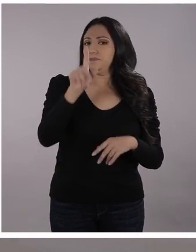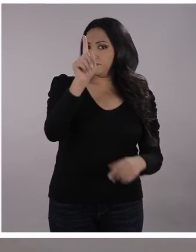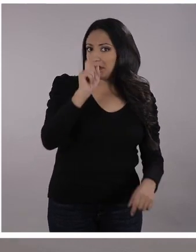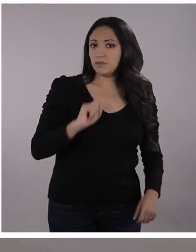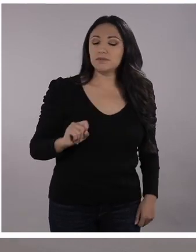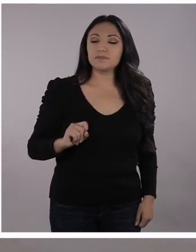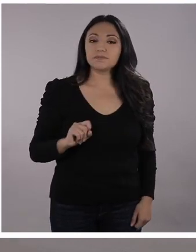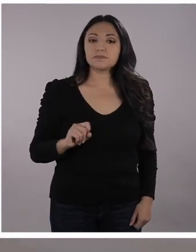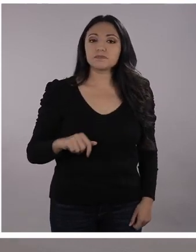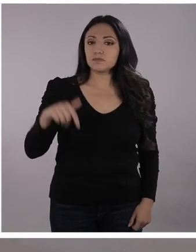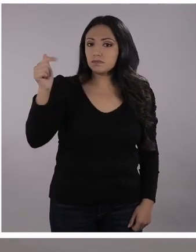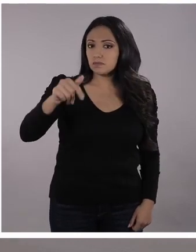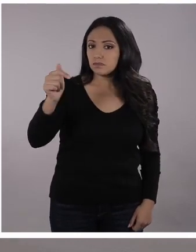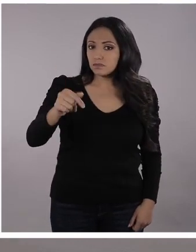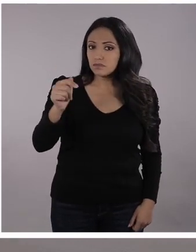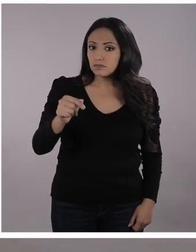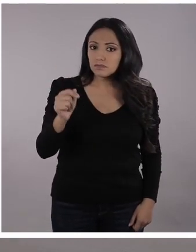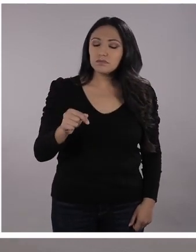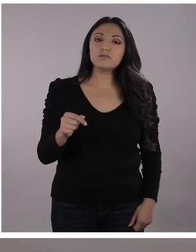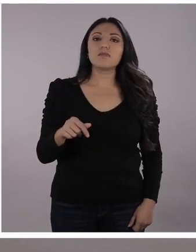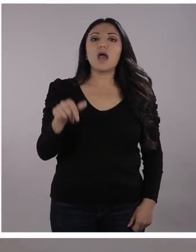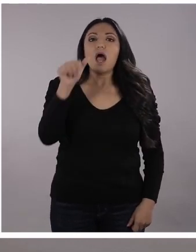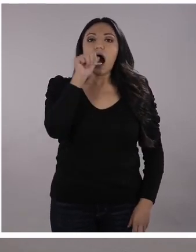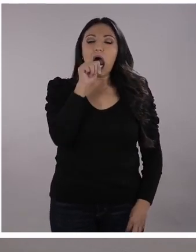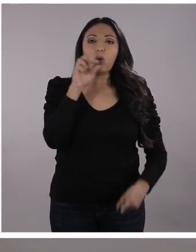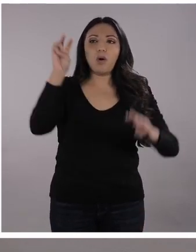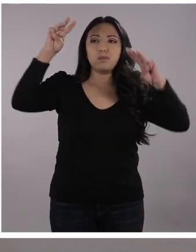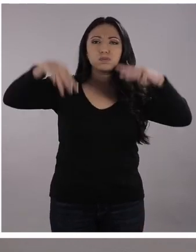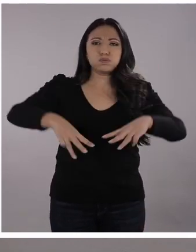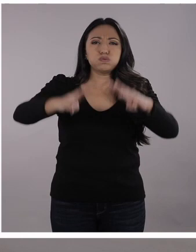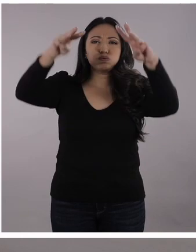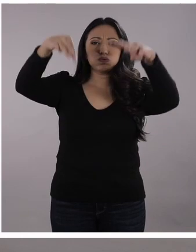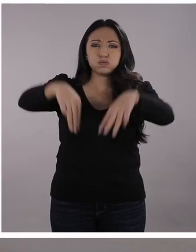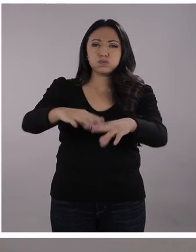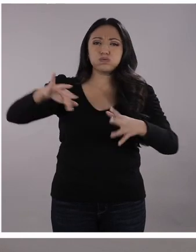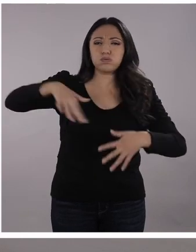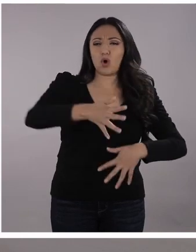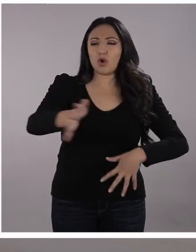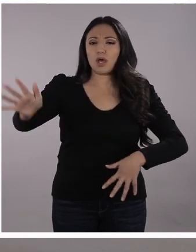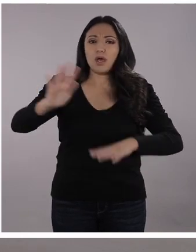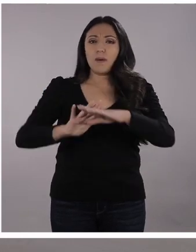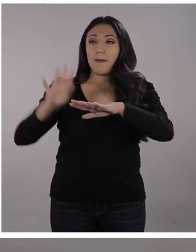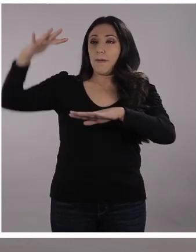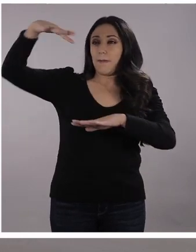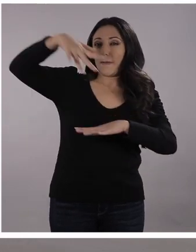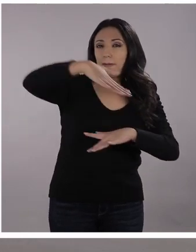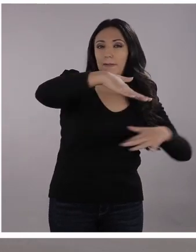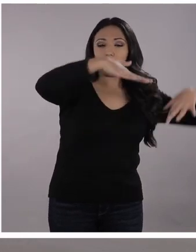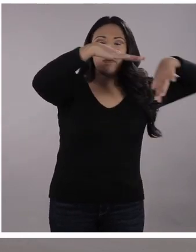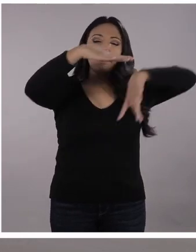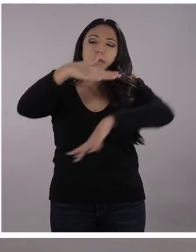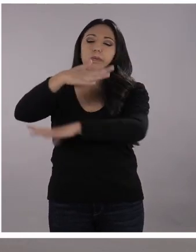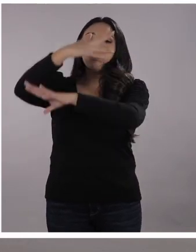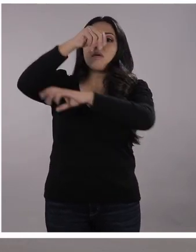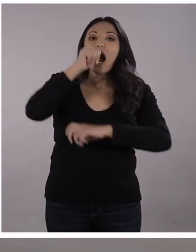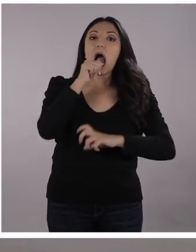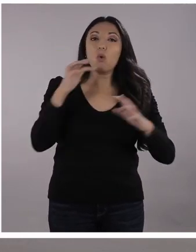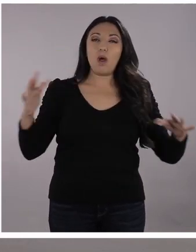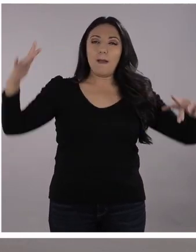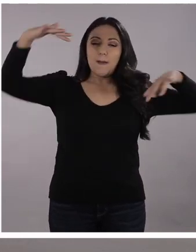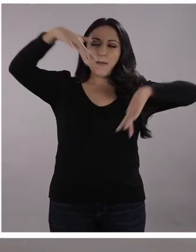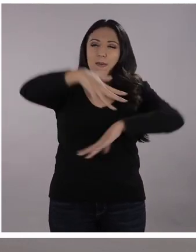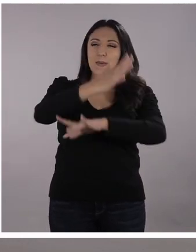Vamos a hablar el día de hoy, Santi, de las corrientes marinas. Las están por arriba, las frías, las calientes, ese tema,